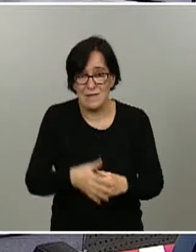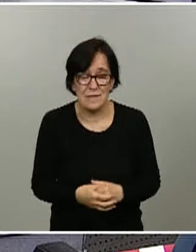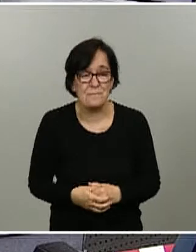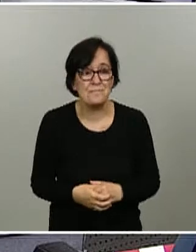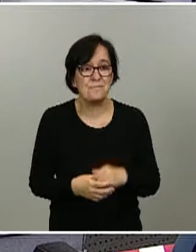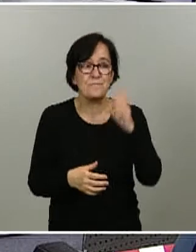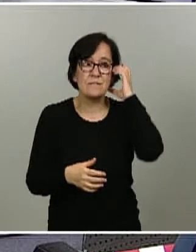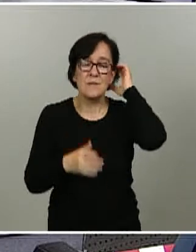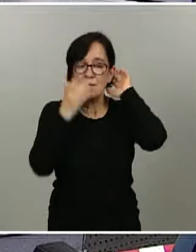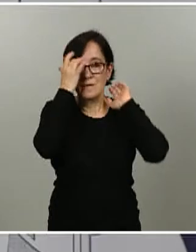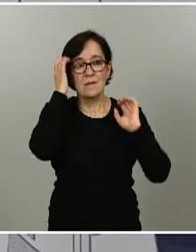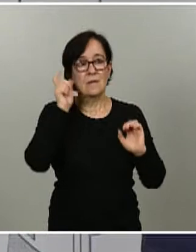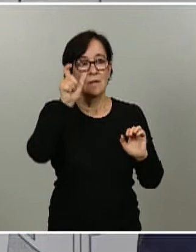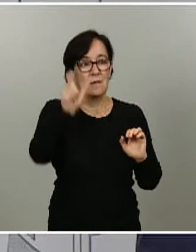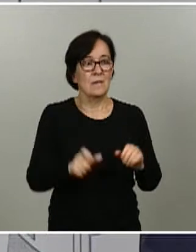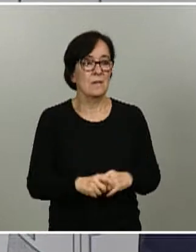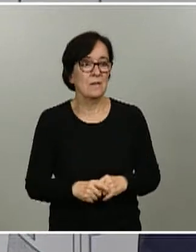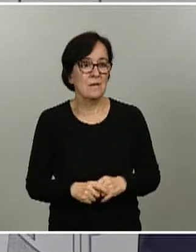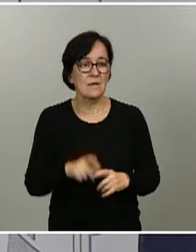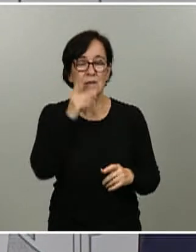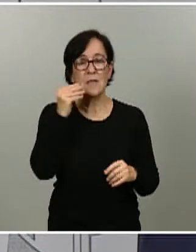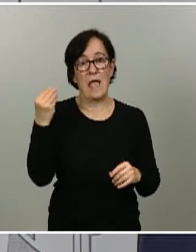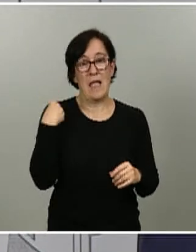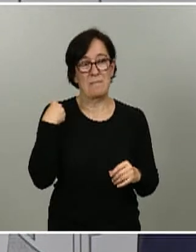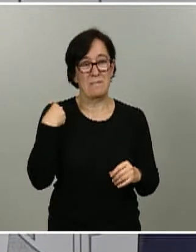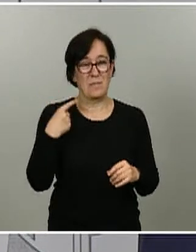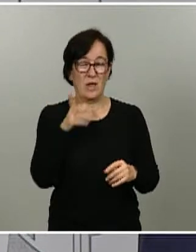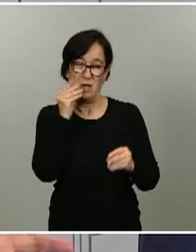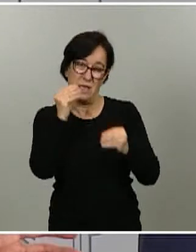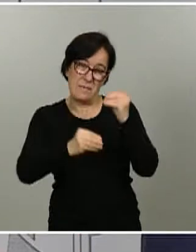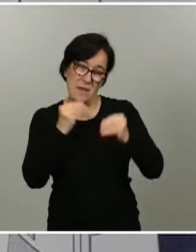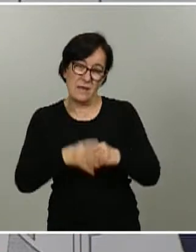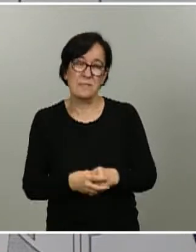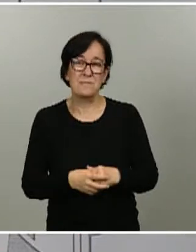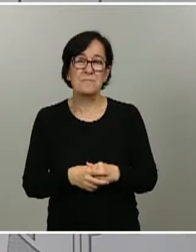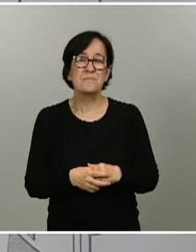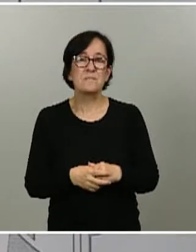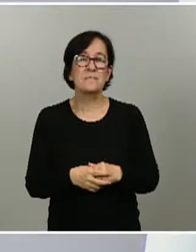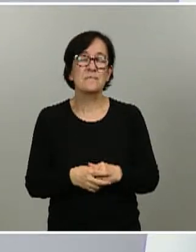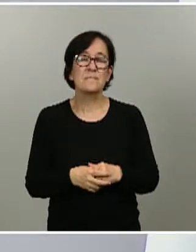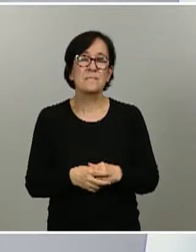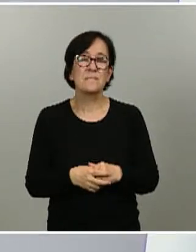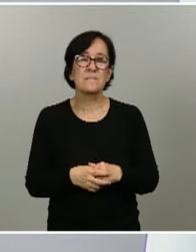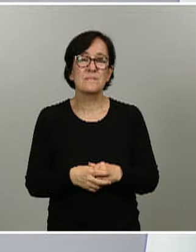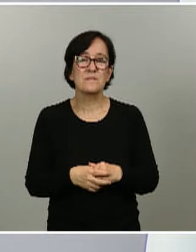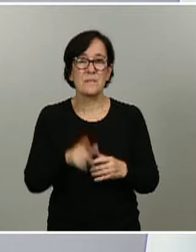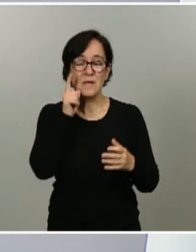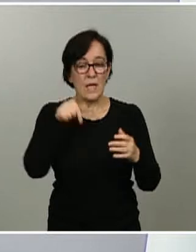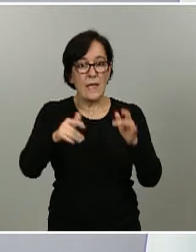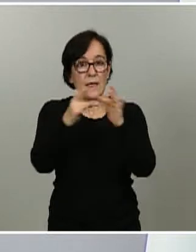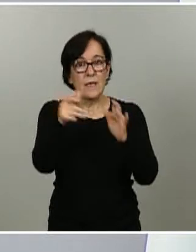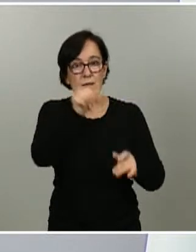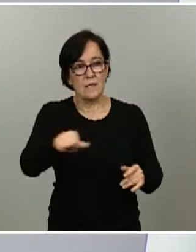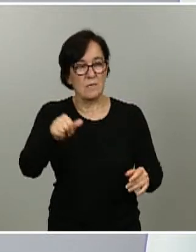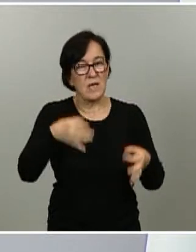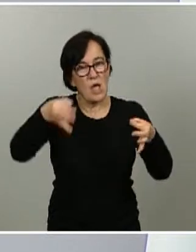Purificación, respecto a la pregunta que me ha formulado, hemos estado en contacto esta semana, como siempre venimos